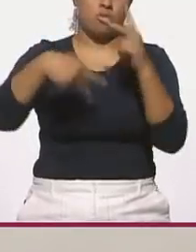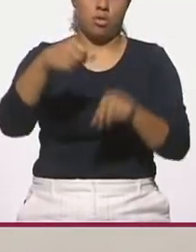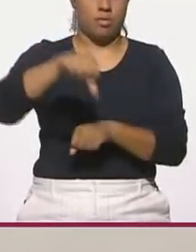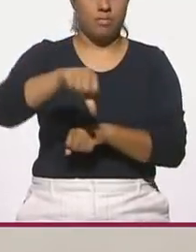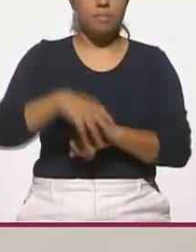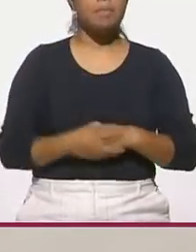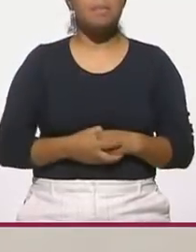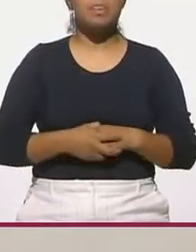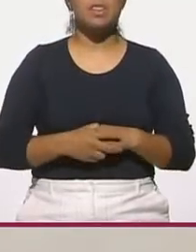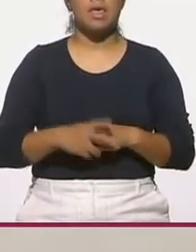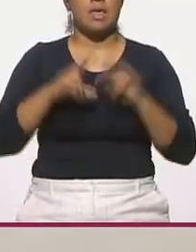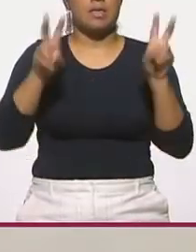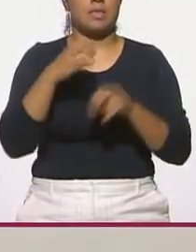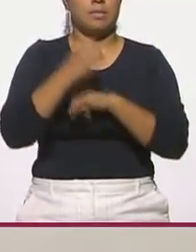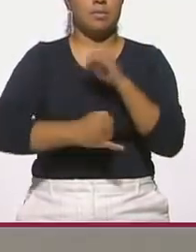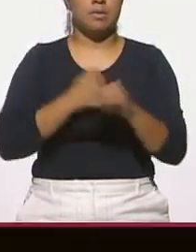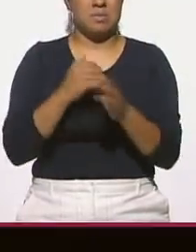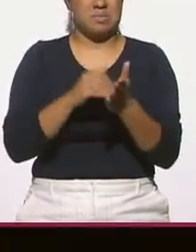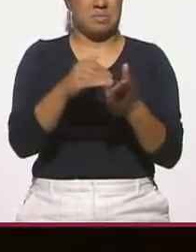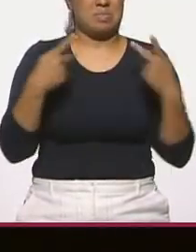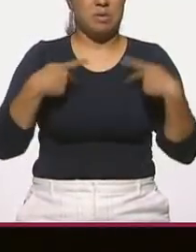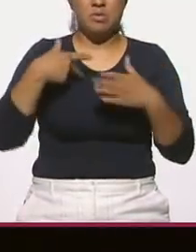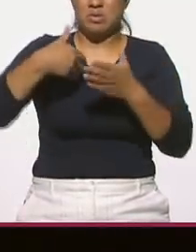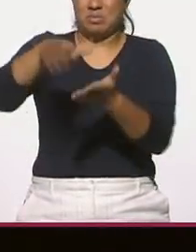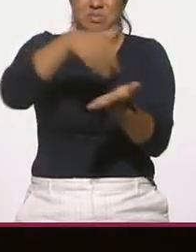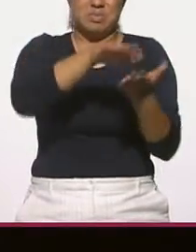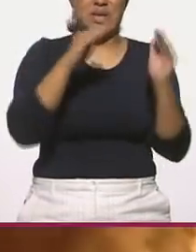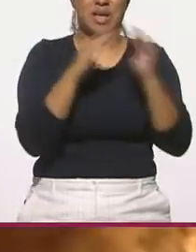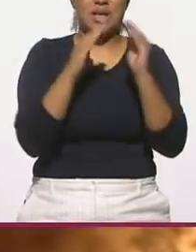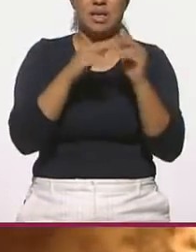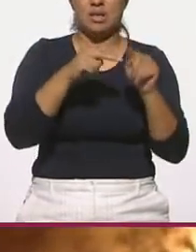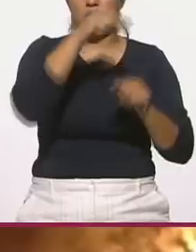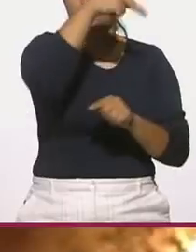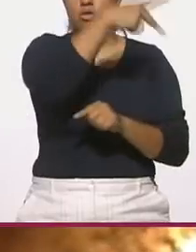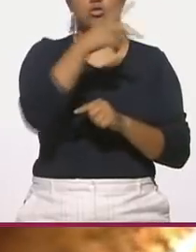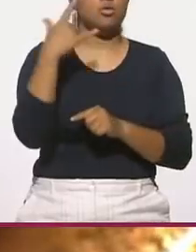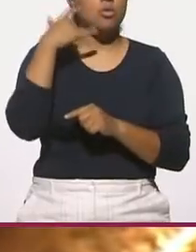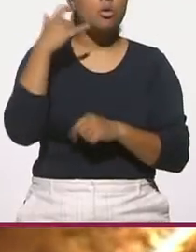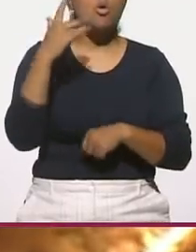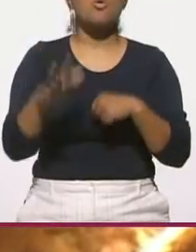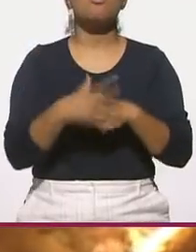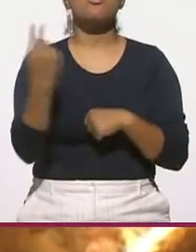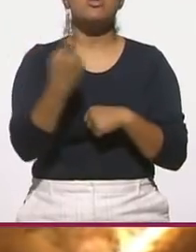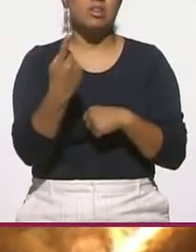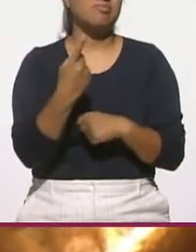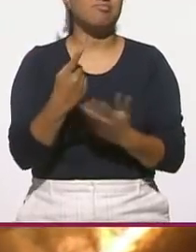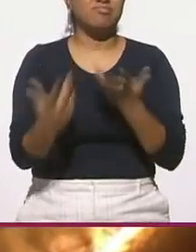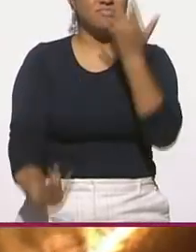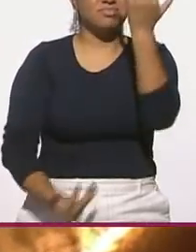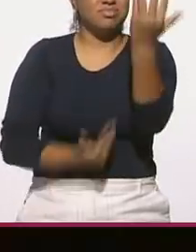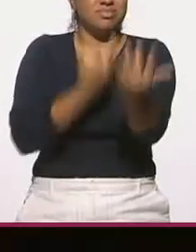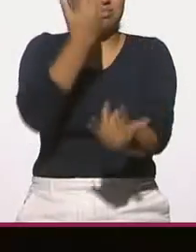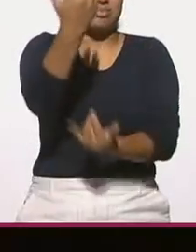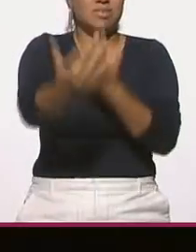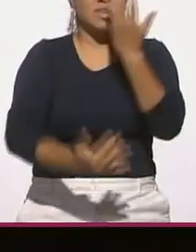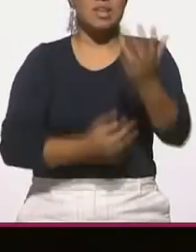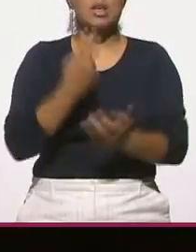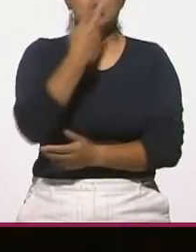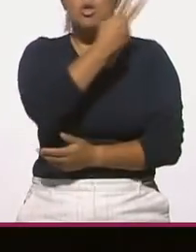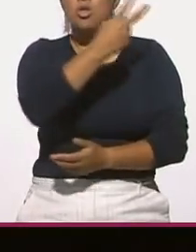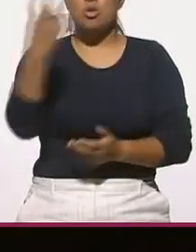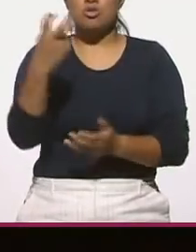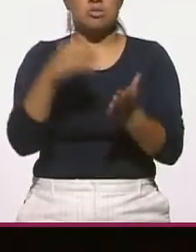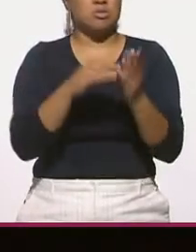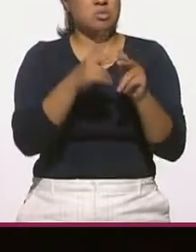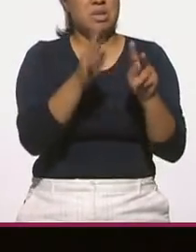En el plano internacional, miles de personas fueron evacuadas de sus casas en el norte de California y esto por los incendios forestales que arden en más